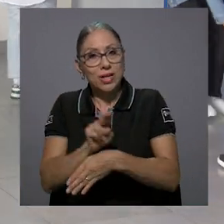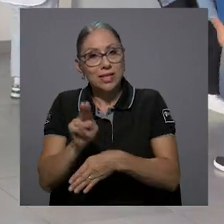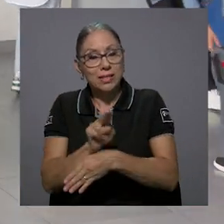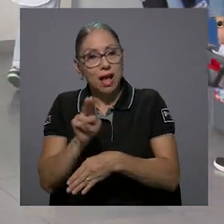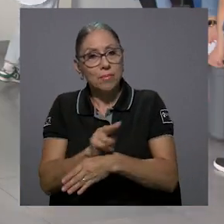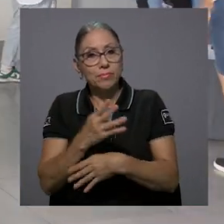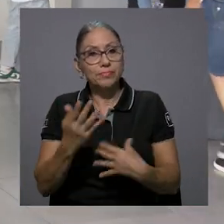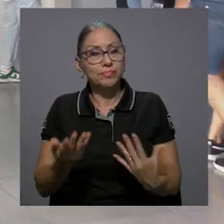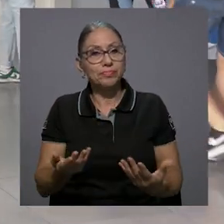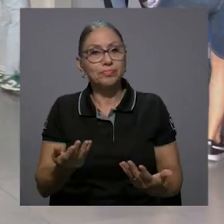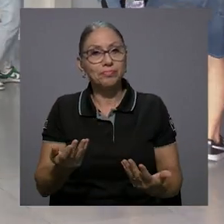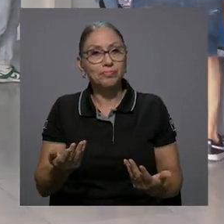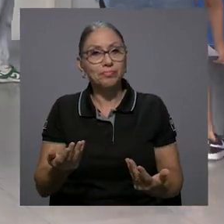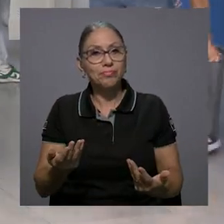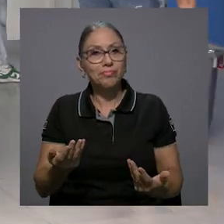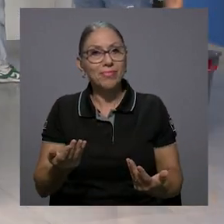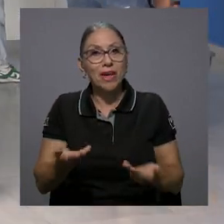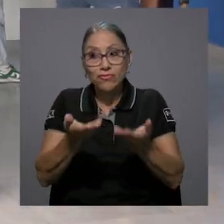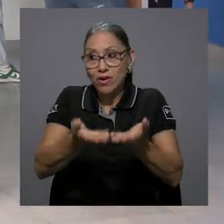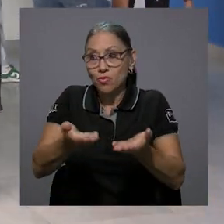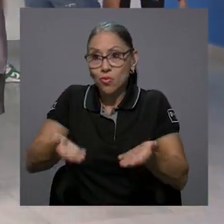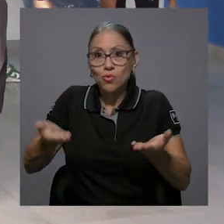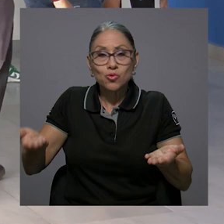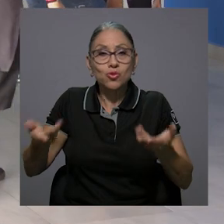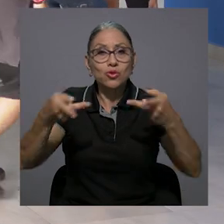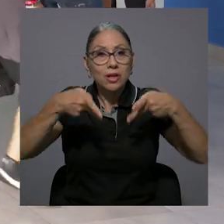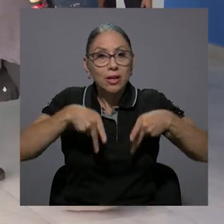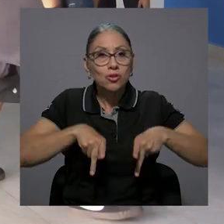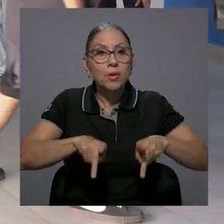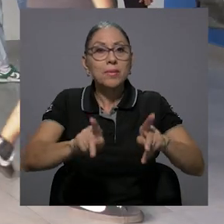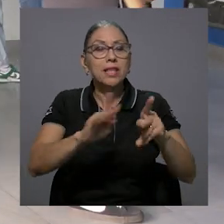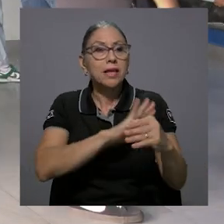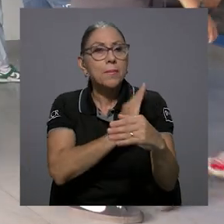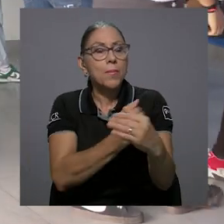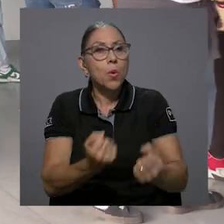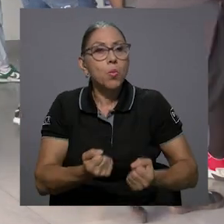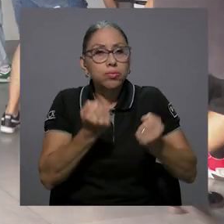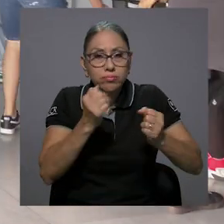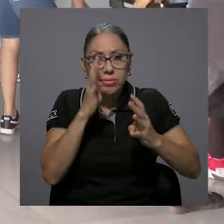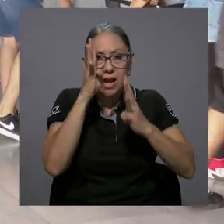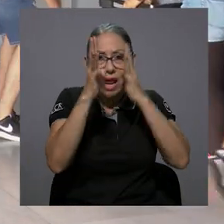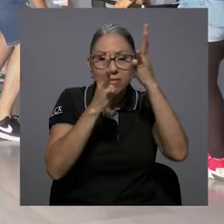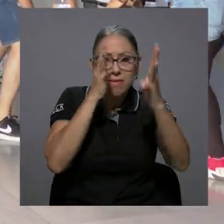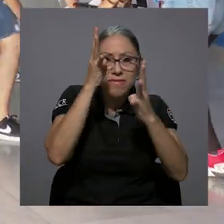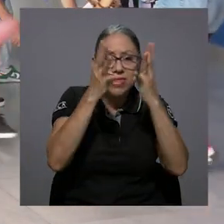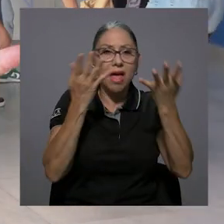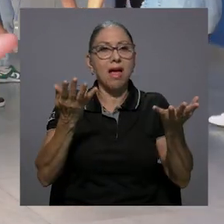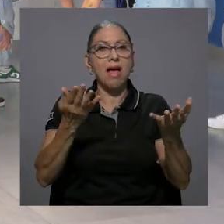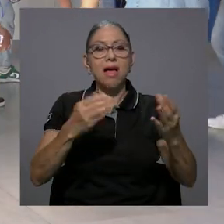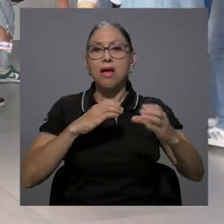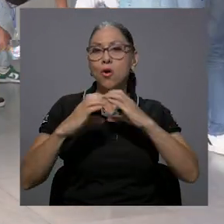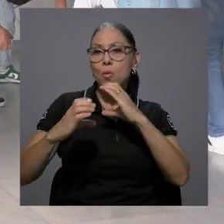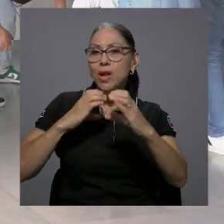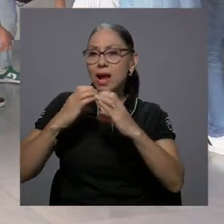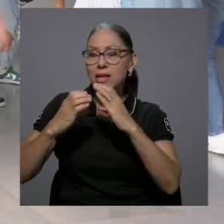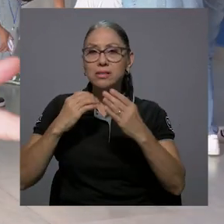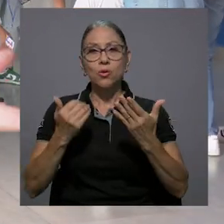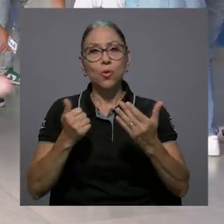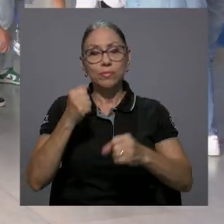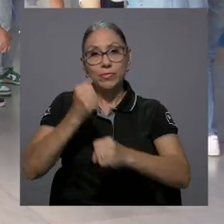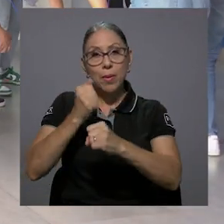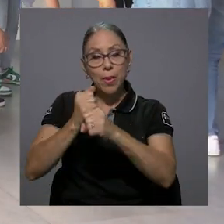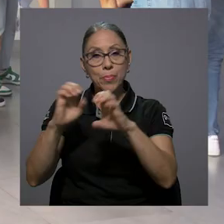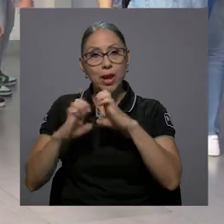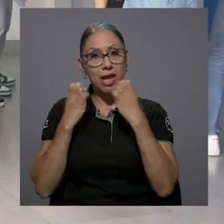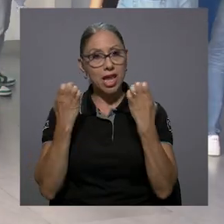recursos que nos permiten potenciar creatividad, comunicación, trabajo en